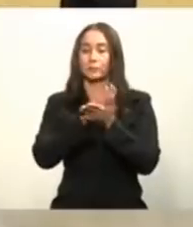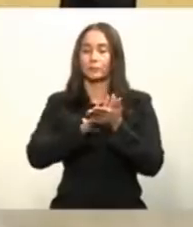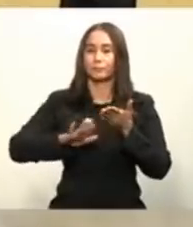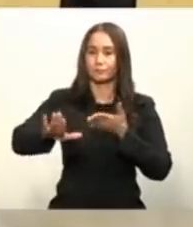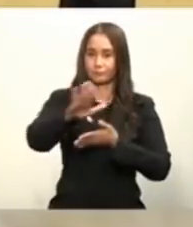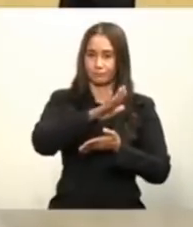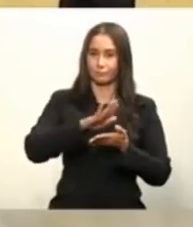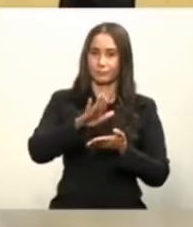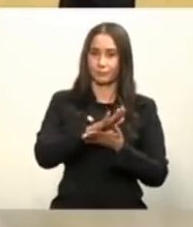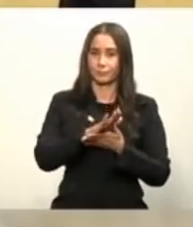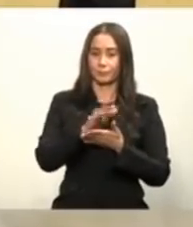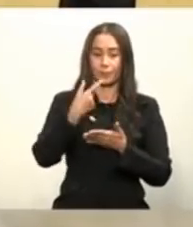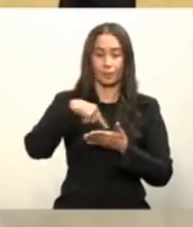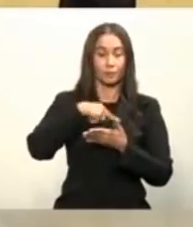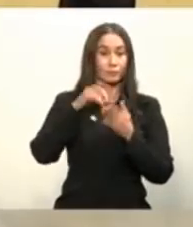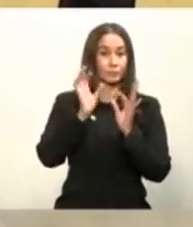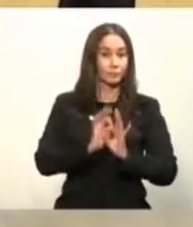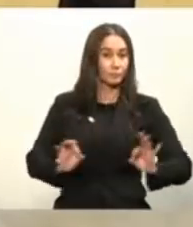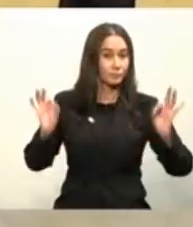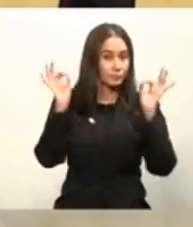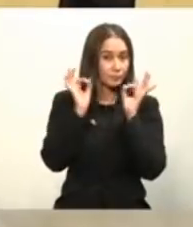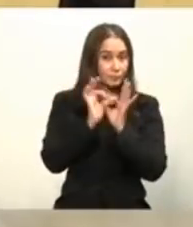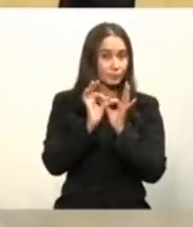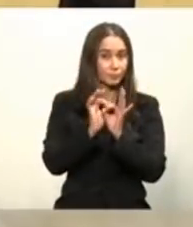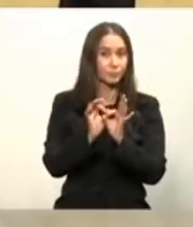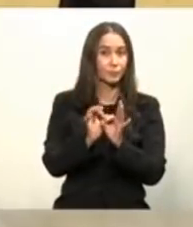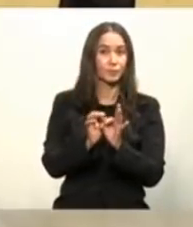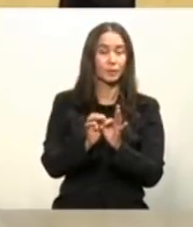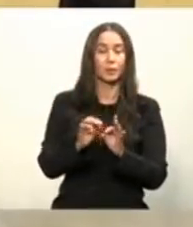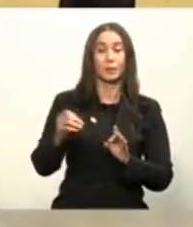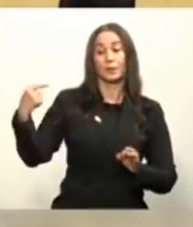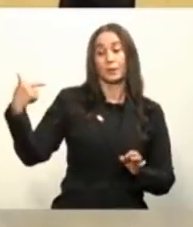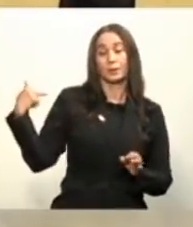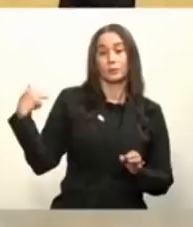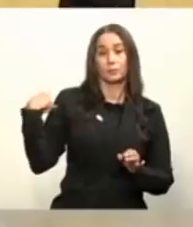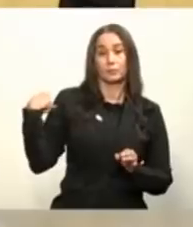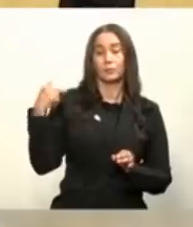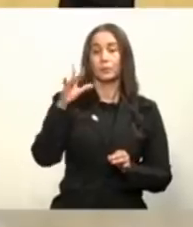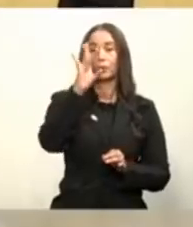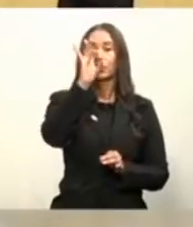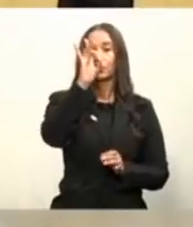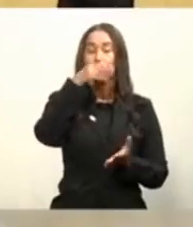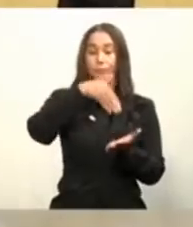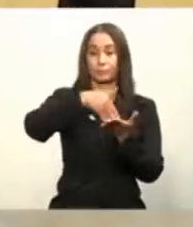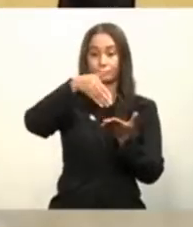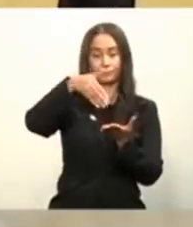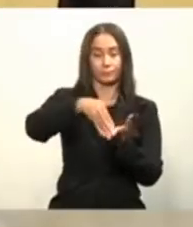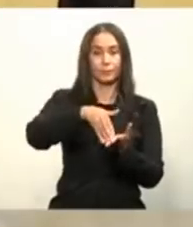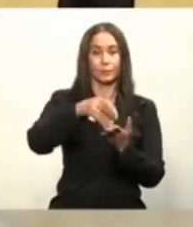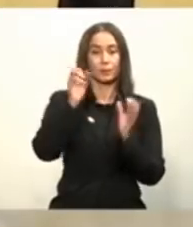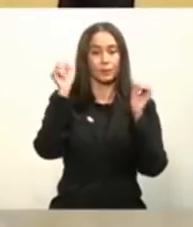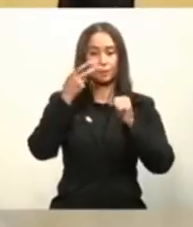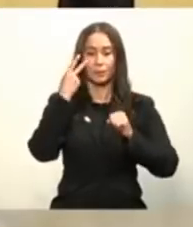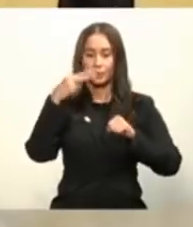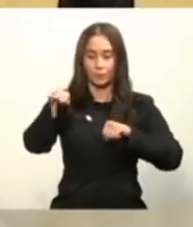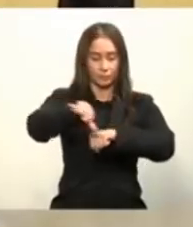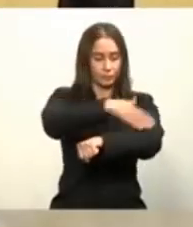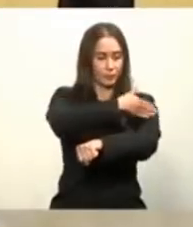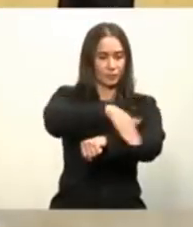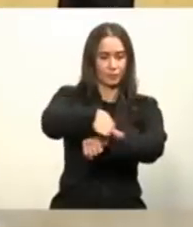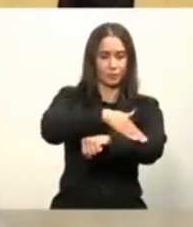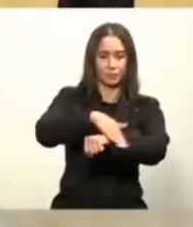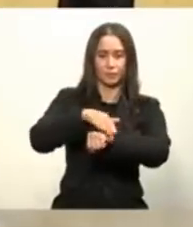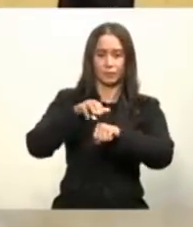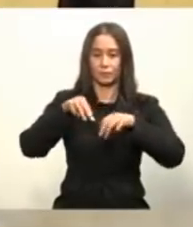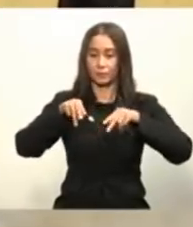Para nosotros es importante cuando se van a aplicar casi ocho millones de vacunas que no veamos en nuestras calles y en nuestras